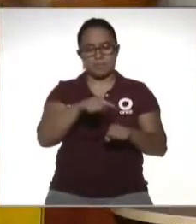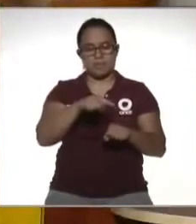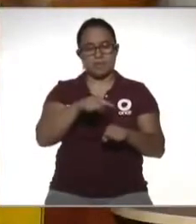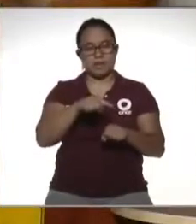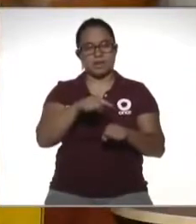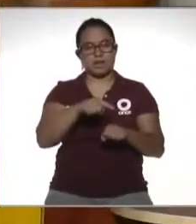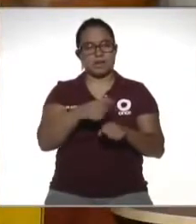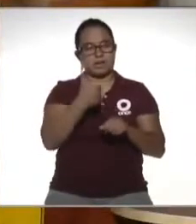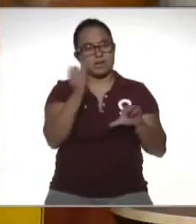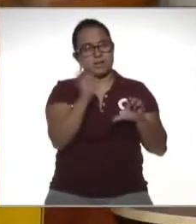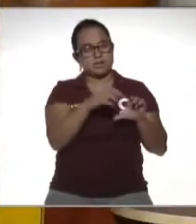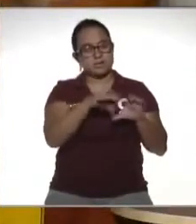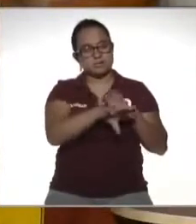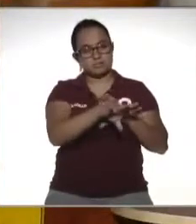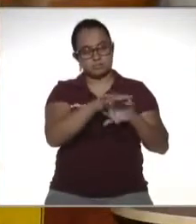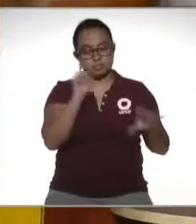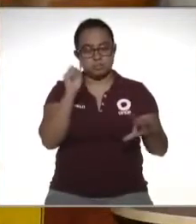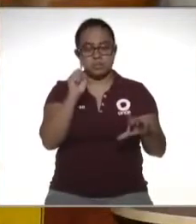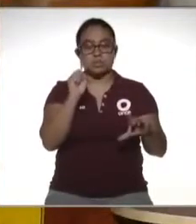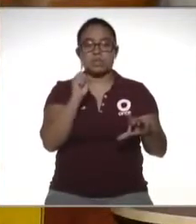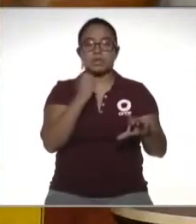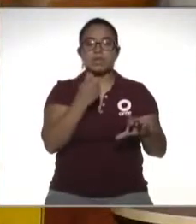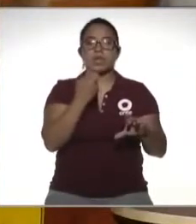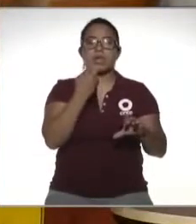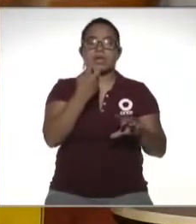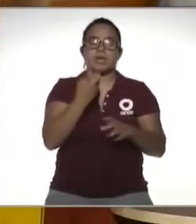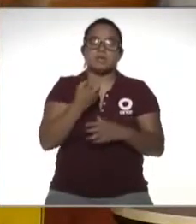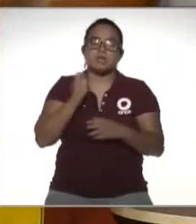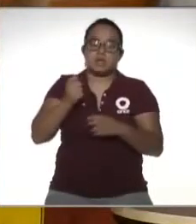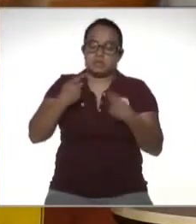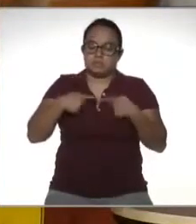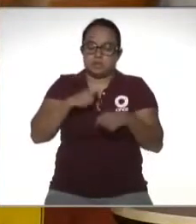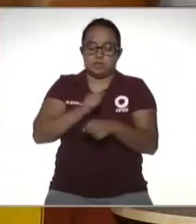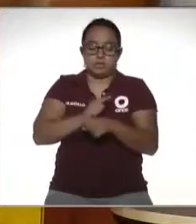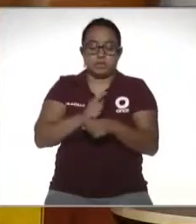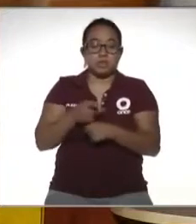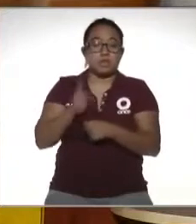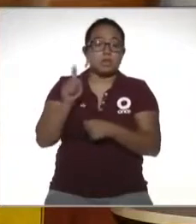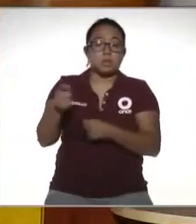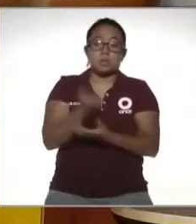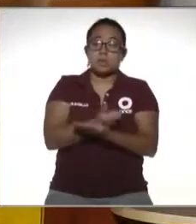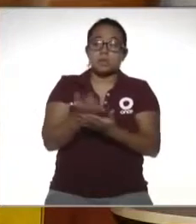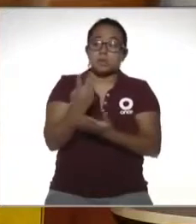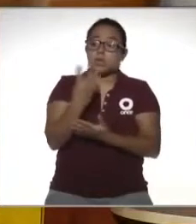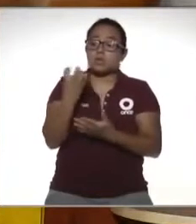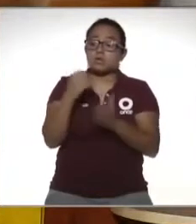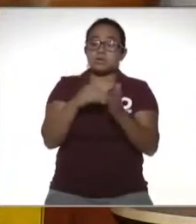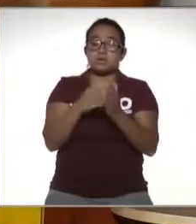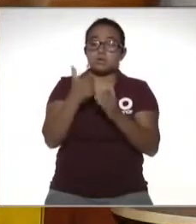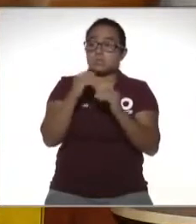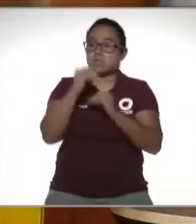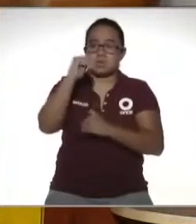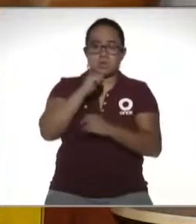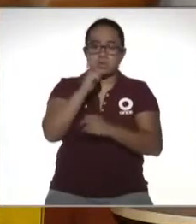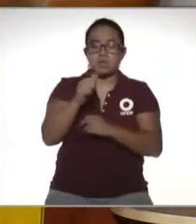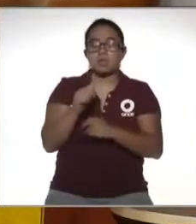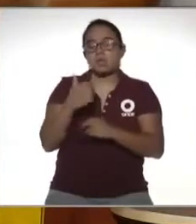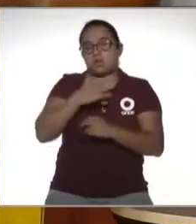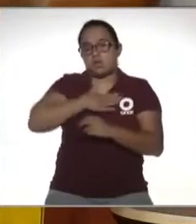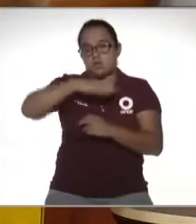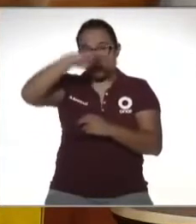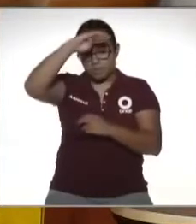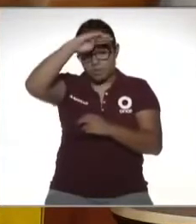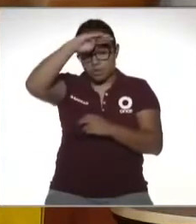el seguro el ahorro para el retiro puede ser una deducción personal pero si ella no ganaba más de 400 mil pesos supongo que no